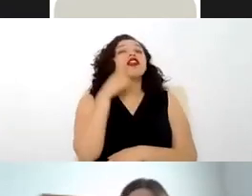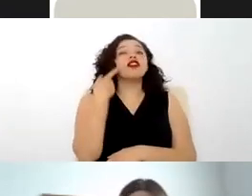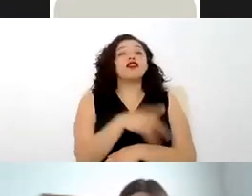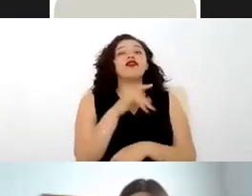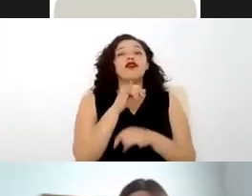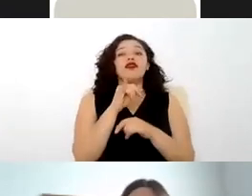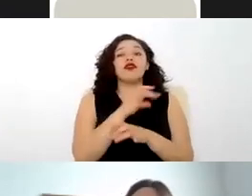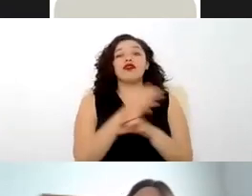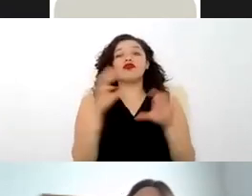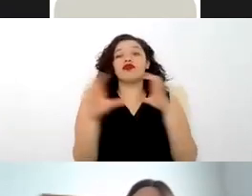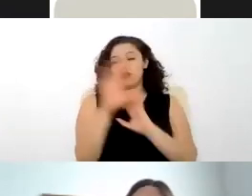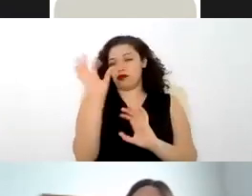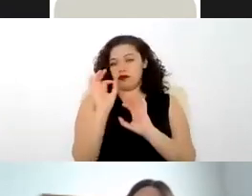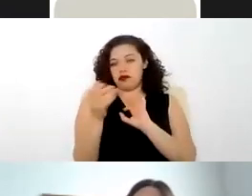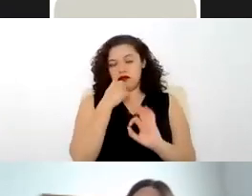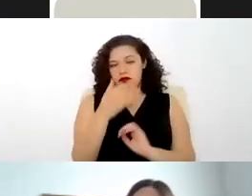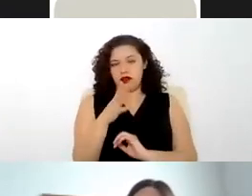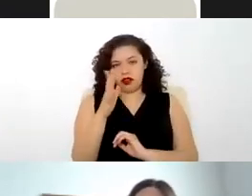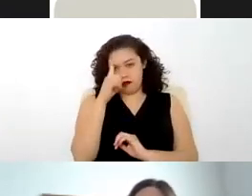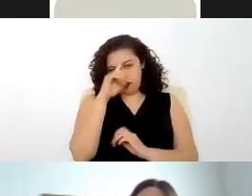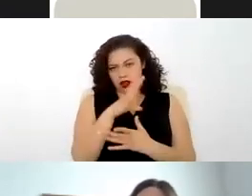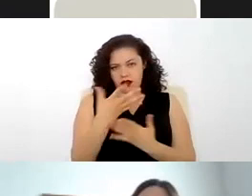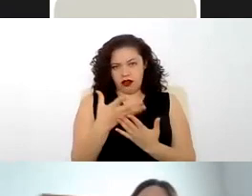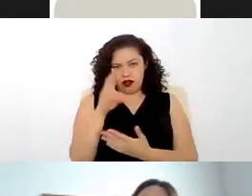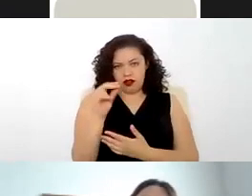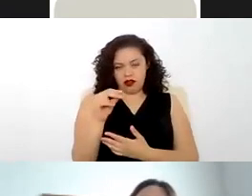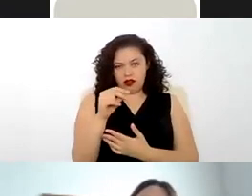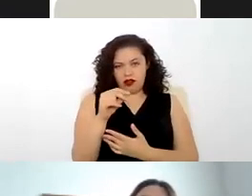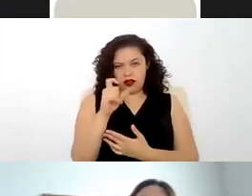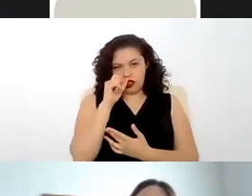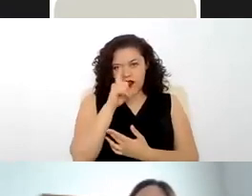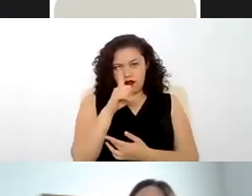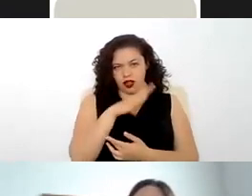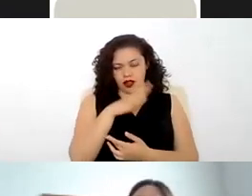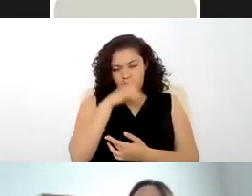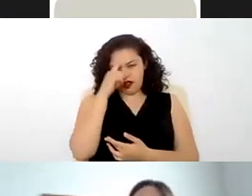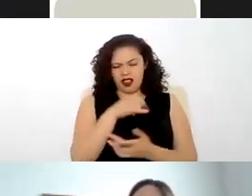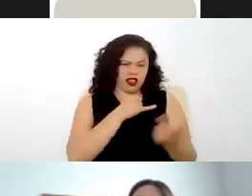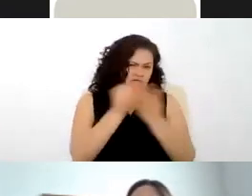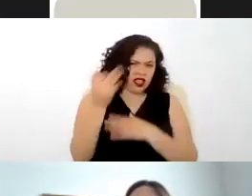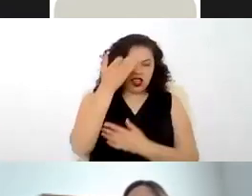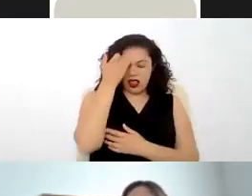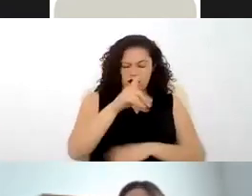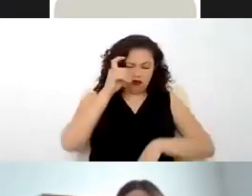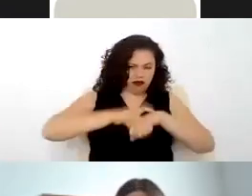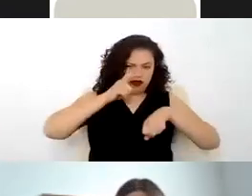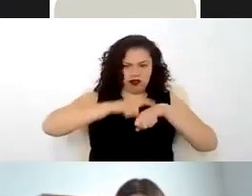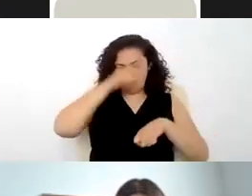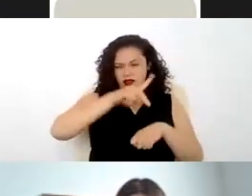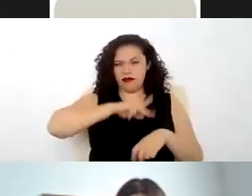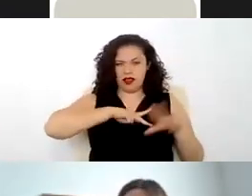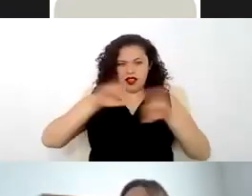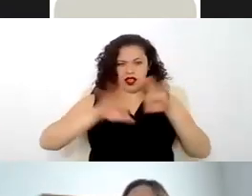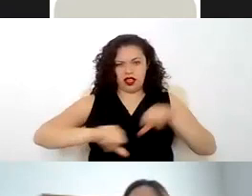contrato por el cual fuiste contratado y tienes 100% la autodeterminación del tiempo para el desarrollo de tus actividades